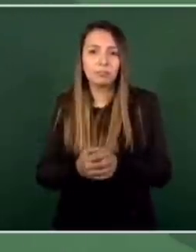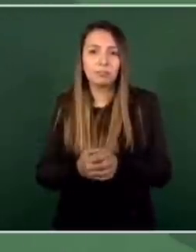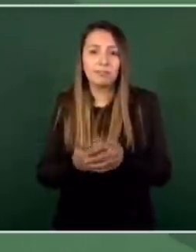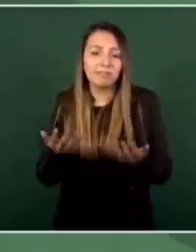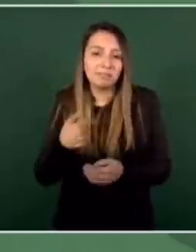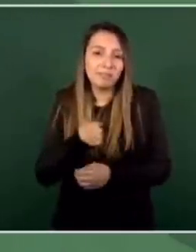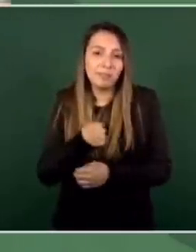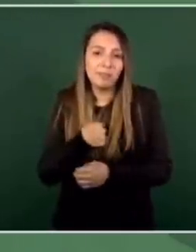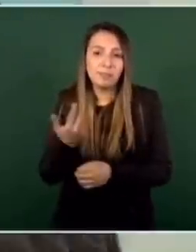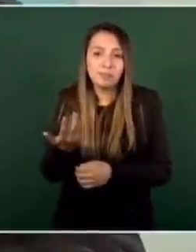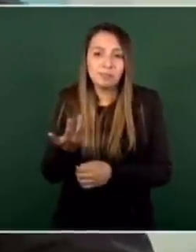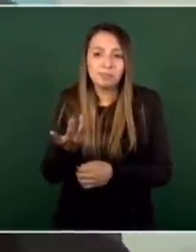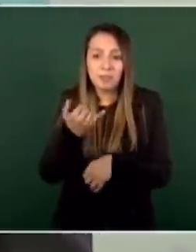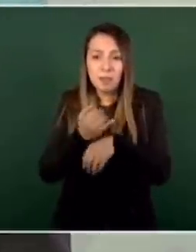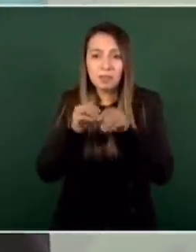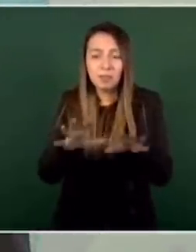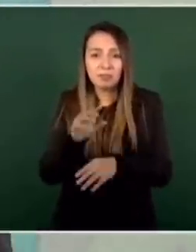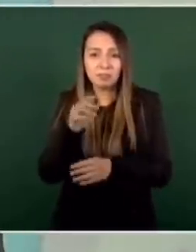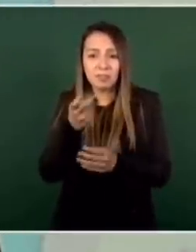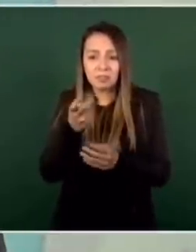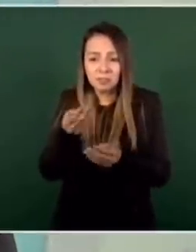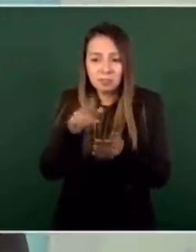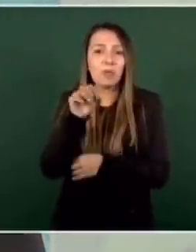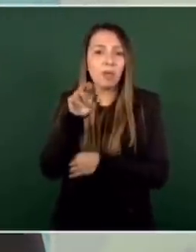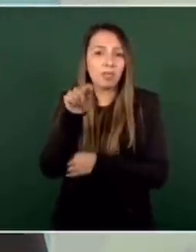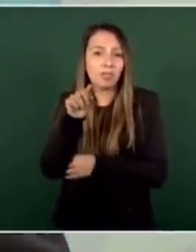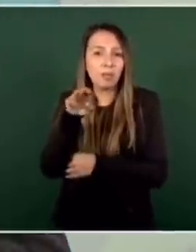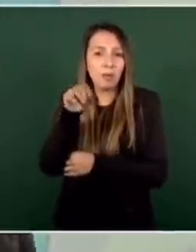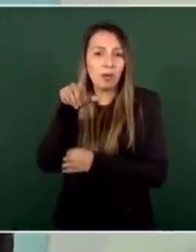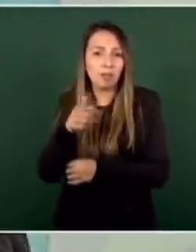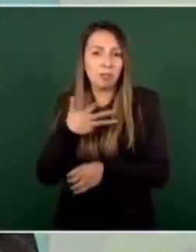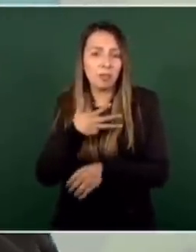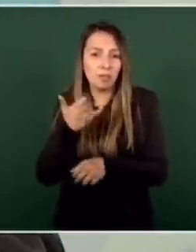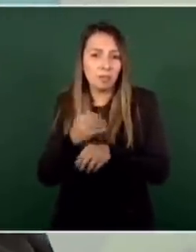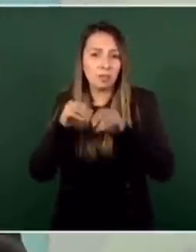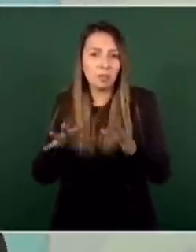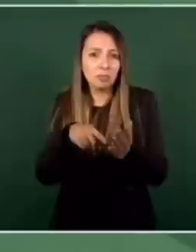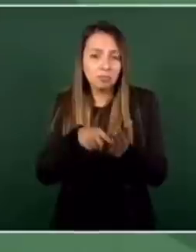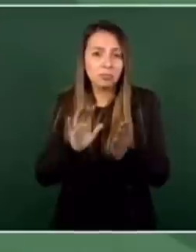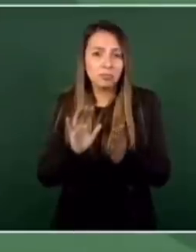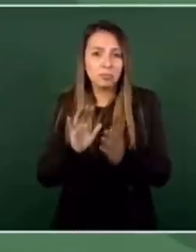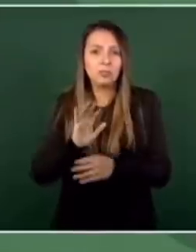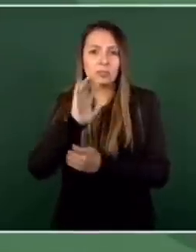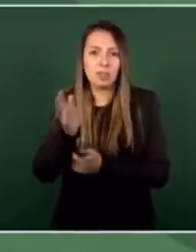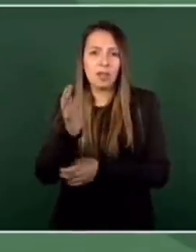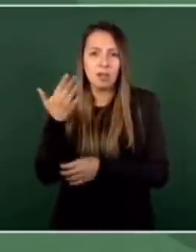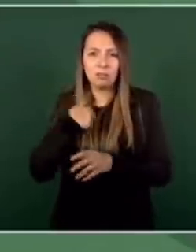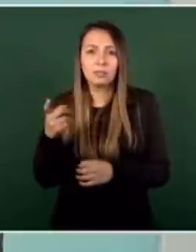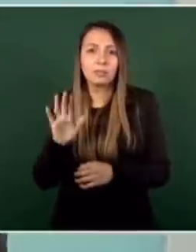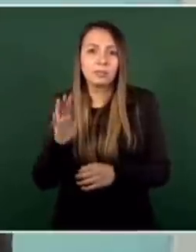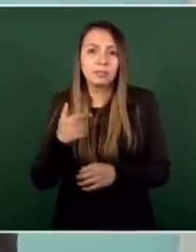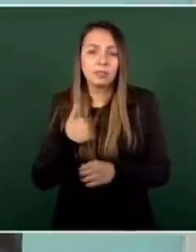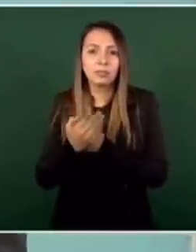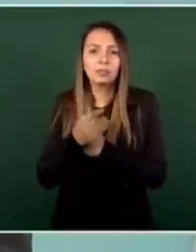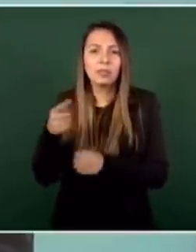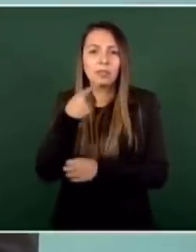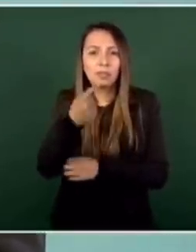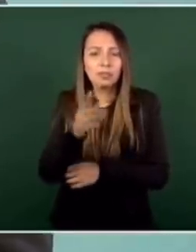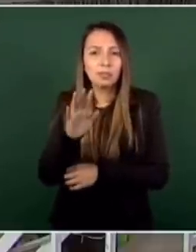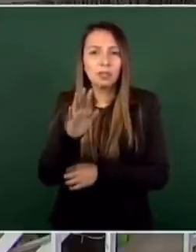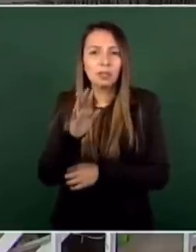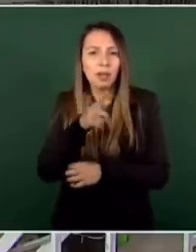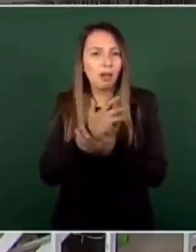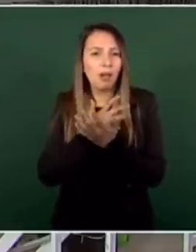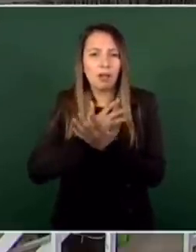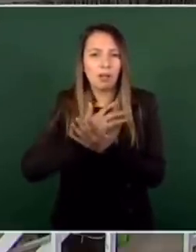la información que tengo de Loret de Mola. Ya lo que he aclarado es que él puso, que puso de que era una